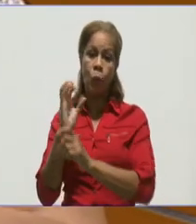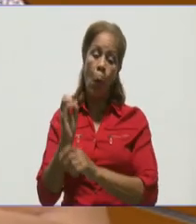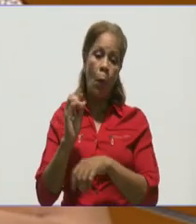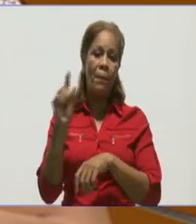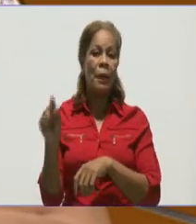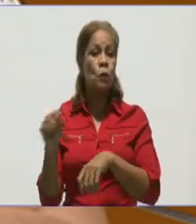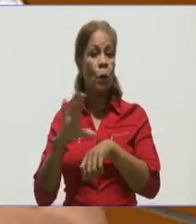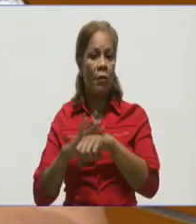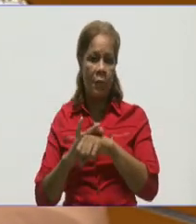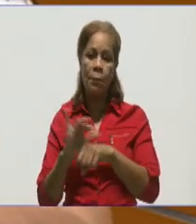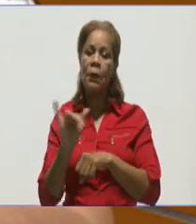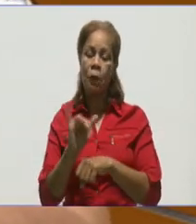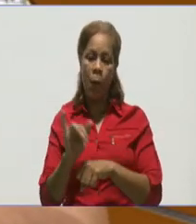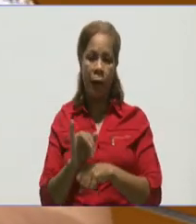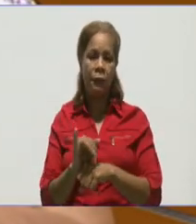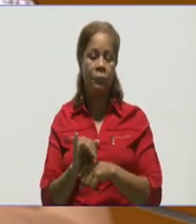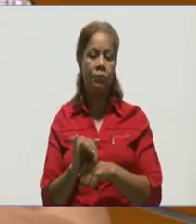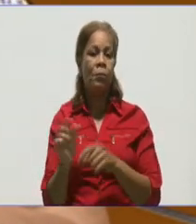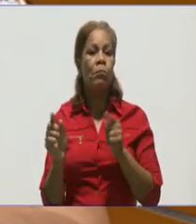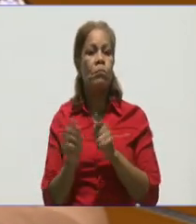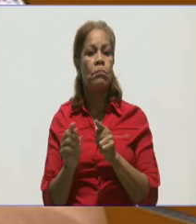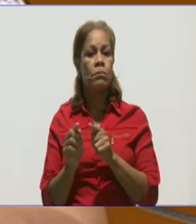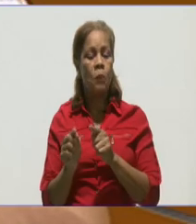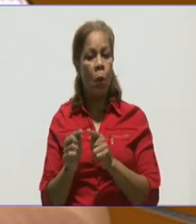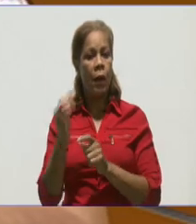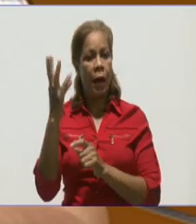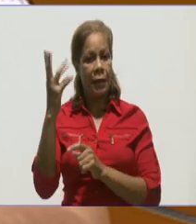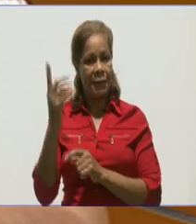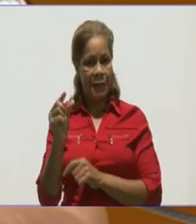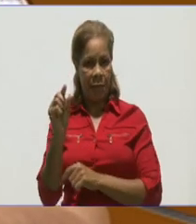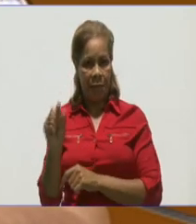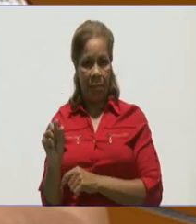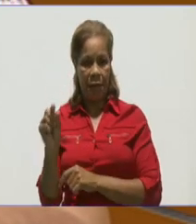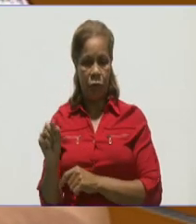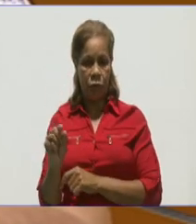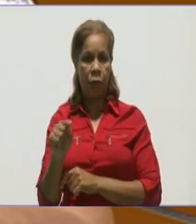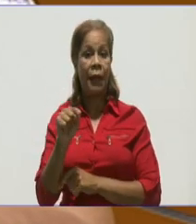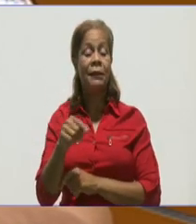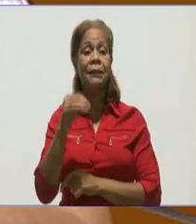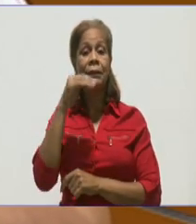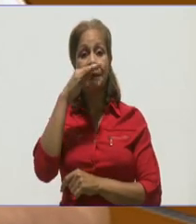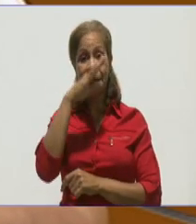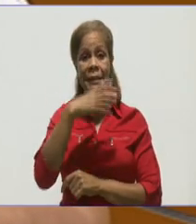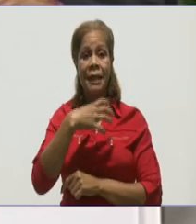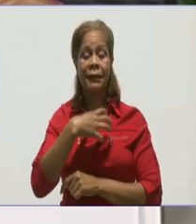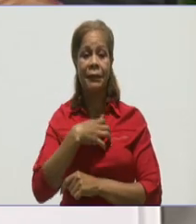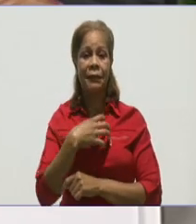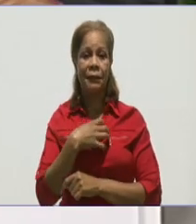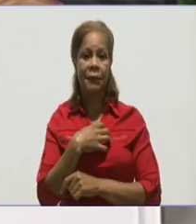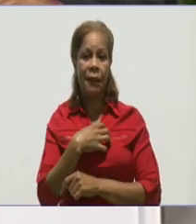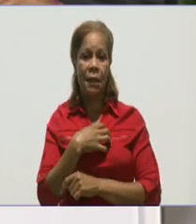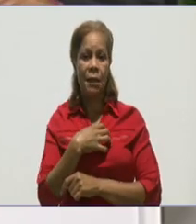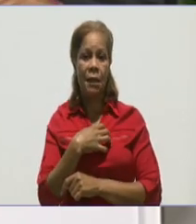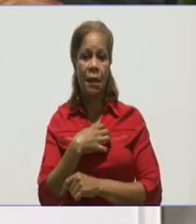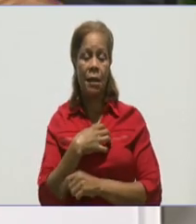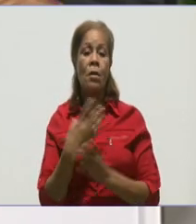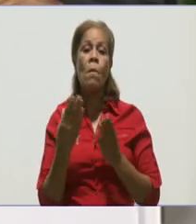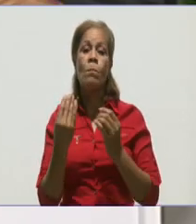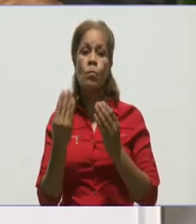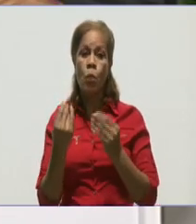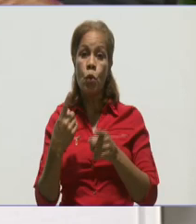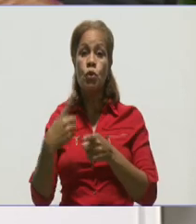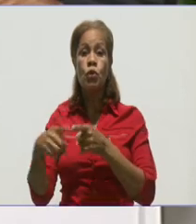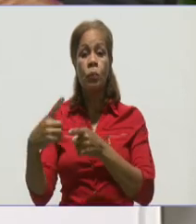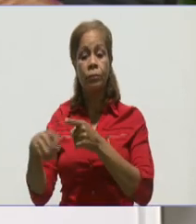número de población que tienen. Guisa nos ha venido, Guisa tiene una tendencia en estas últimas semanas al incremento. Guisa